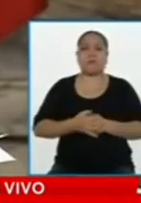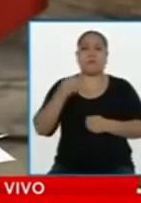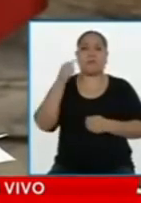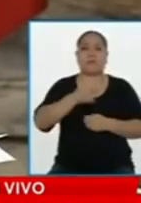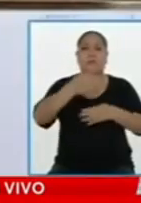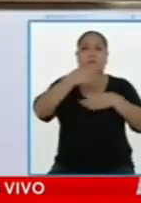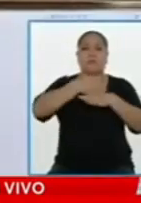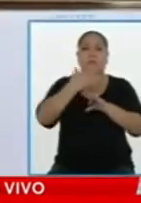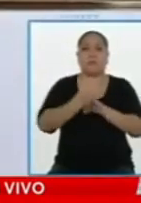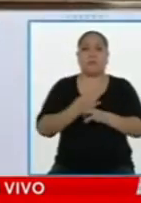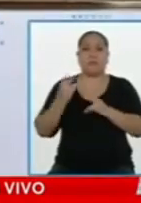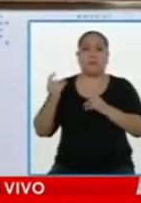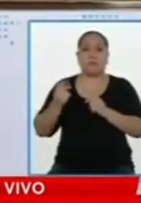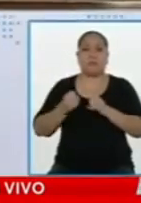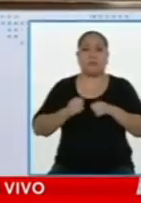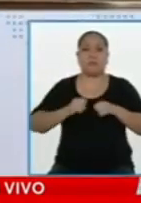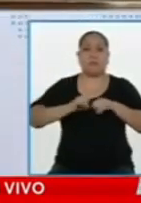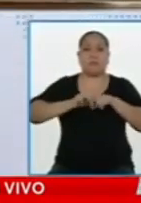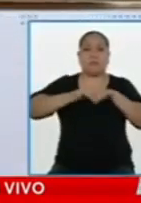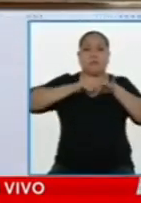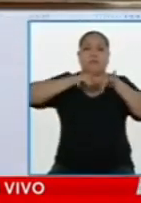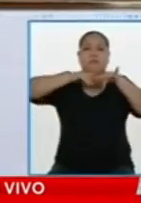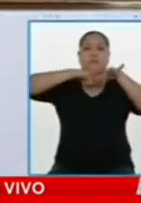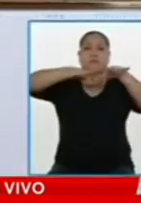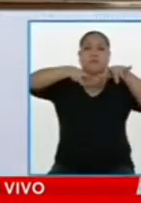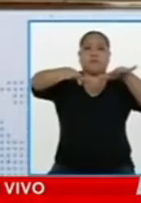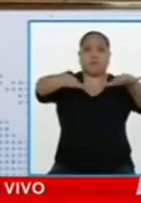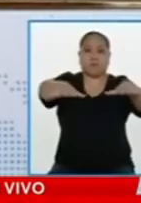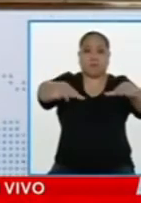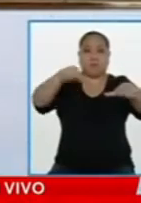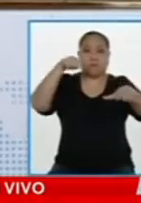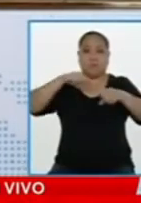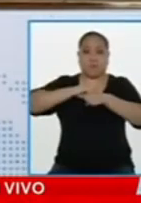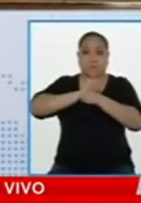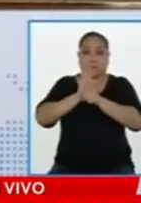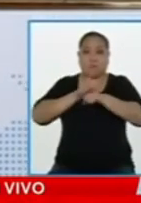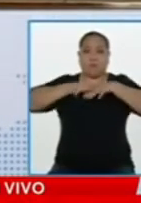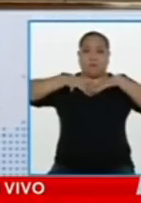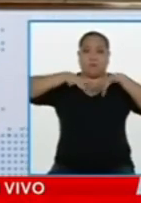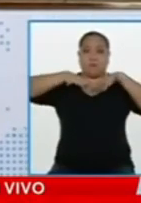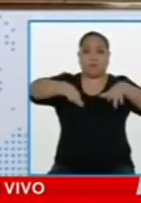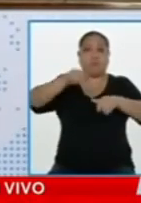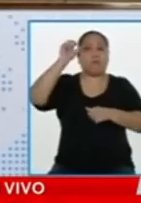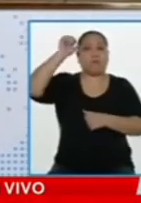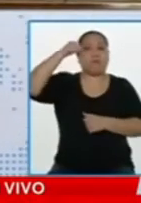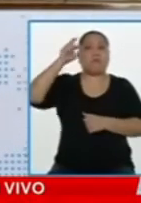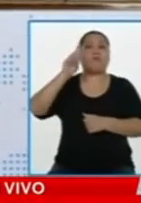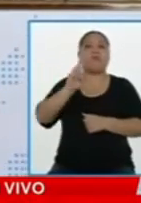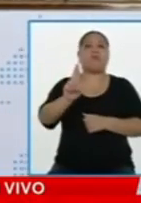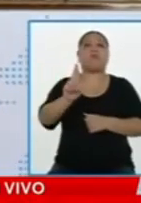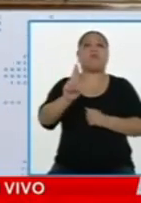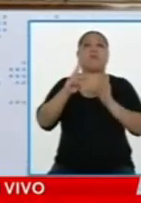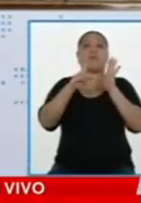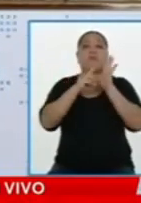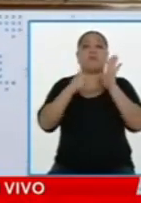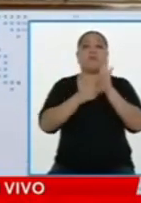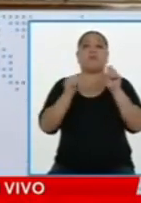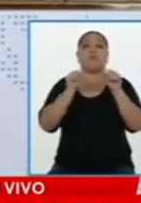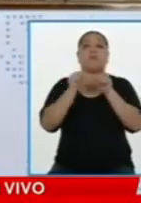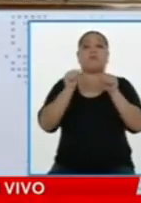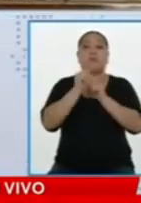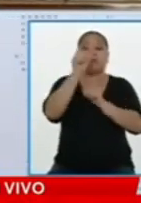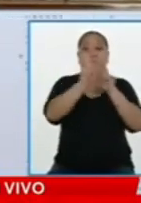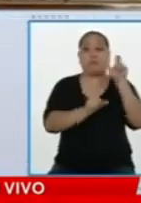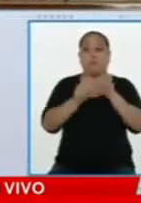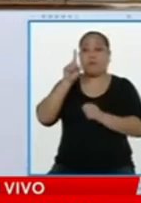medida de mejora en sanidad pública. Porque estos cuadros que presentaron es un refrito, se